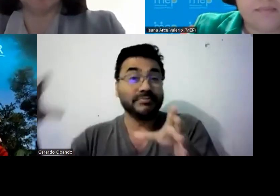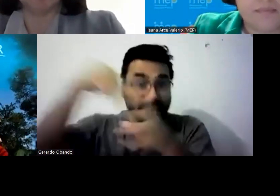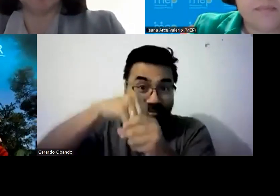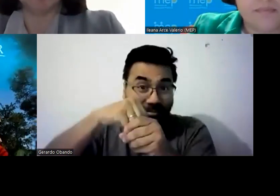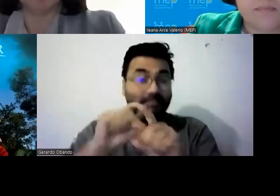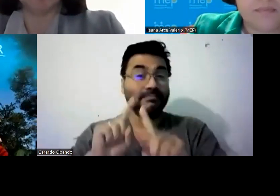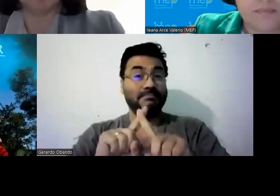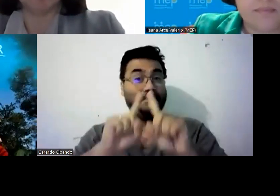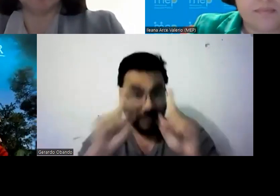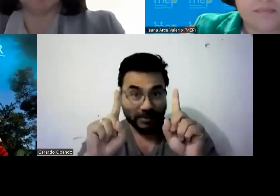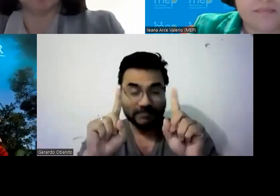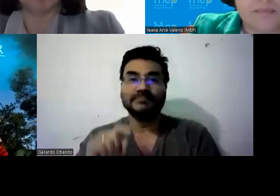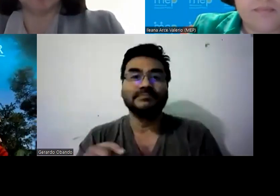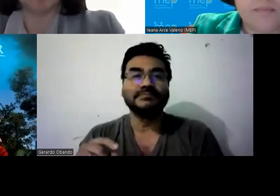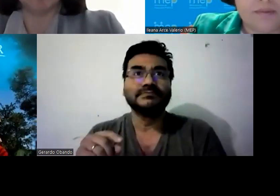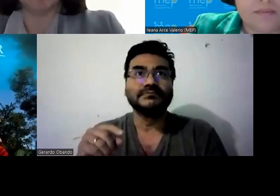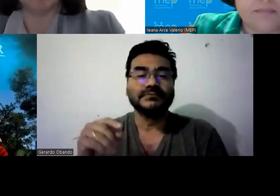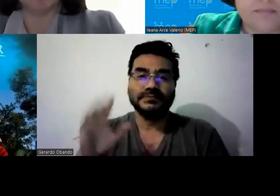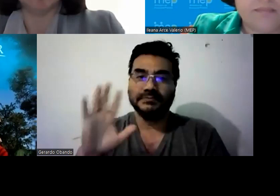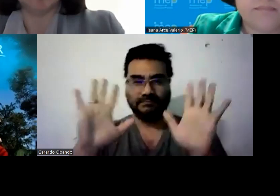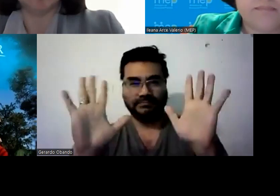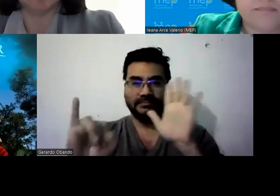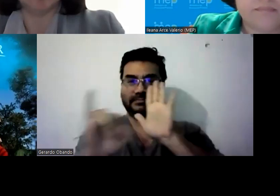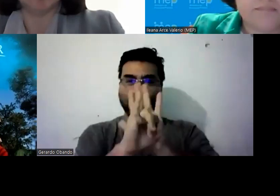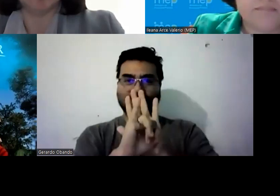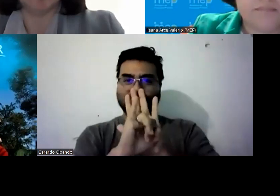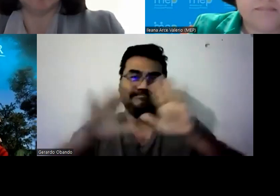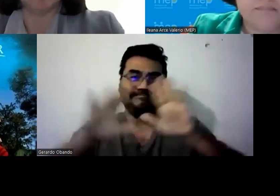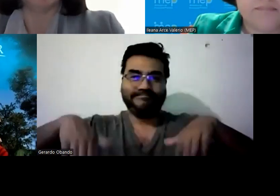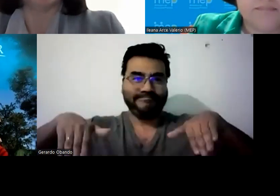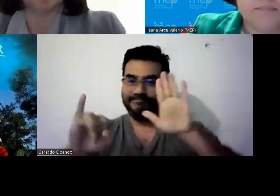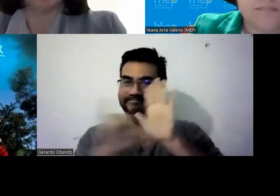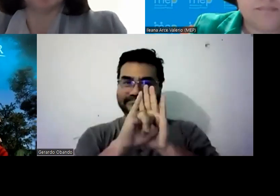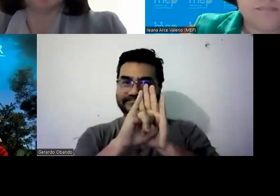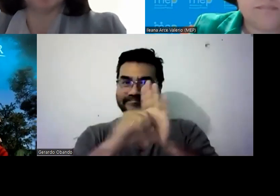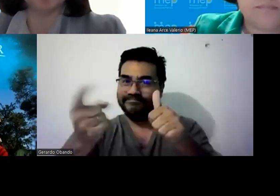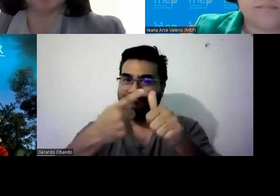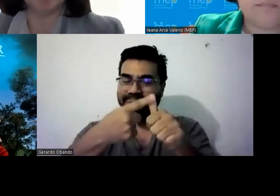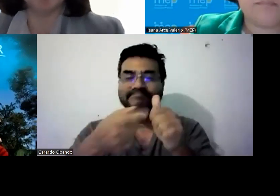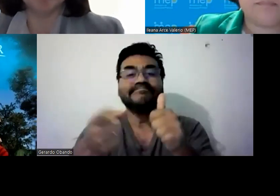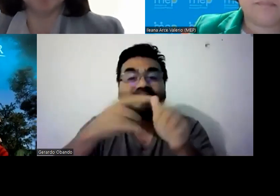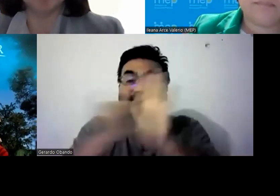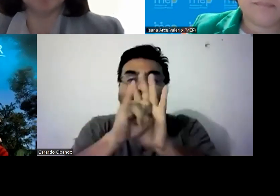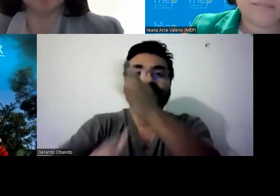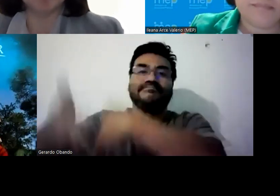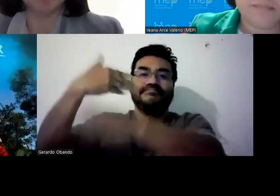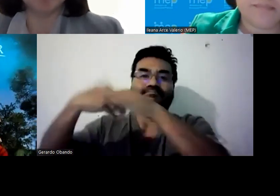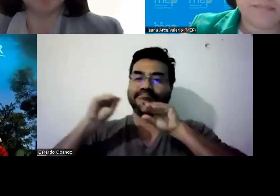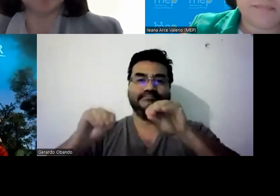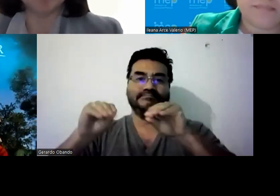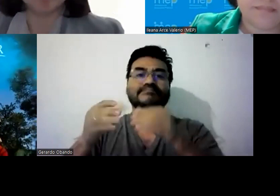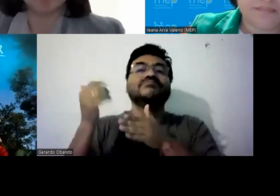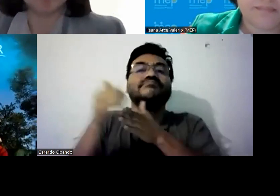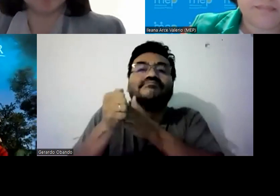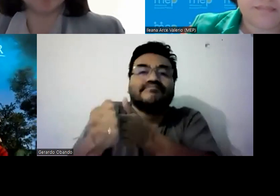como sordos no somos diferentes en ese sentido parece que nacimos con eso pareciera pareciera es como es como si fuera parte de nuestra